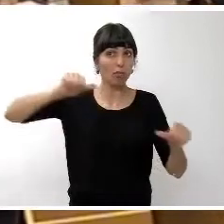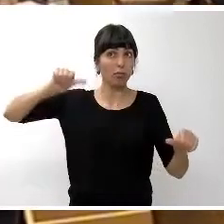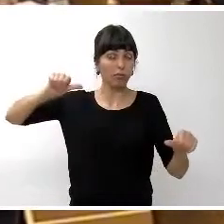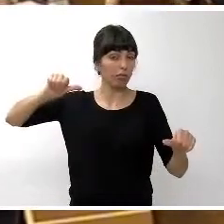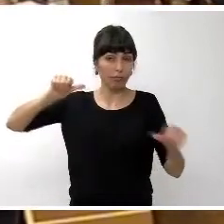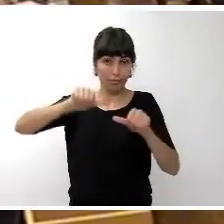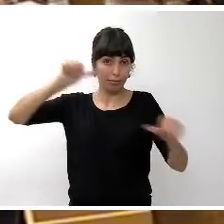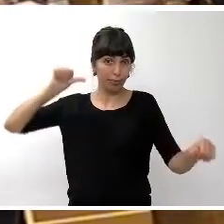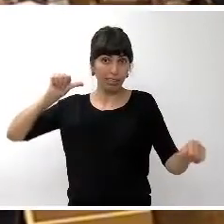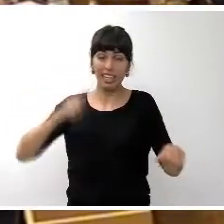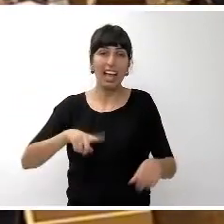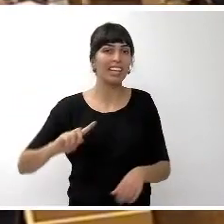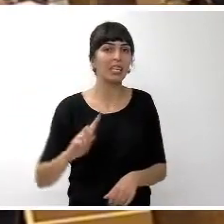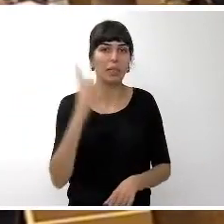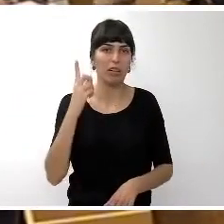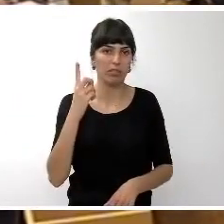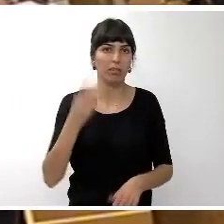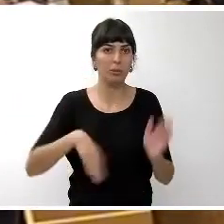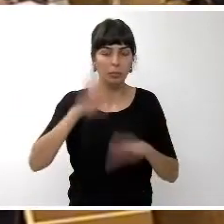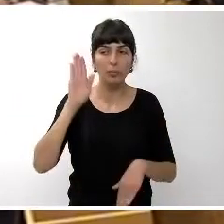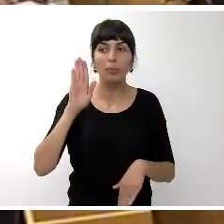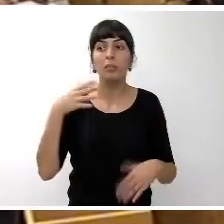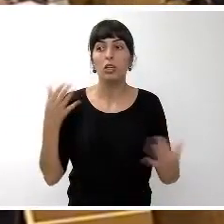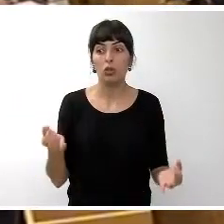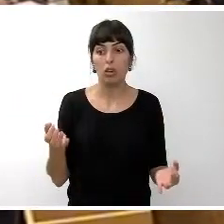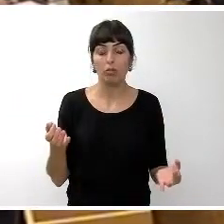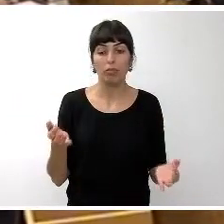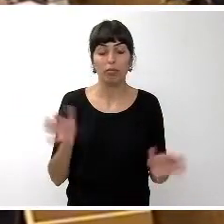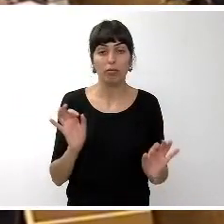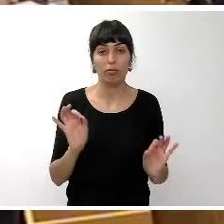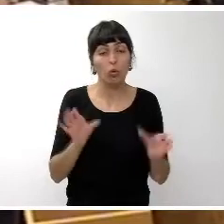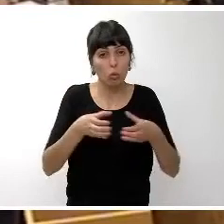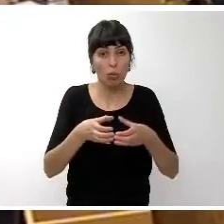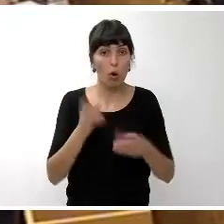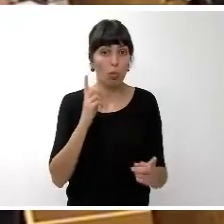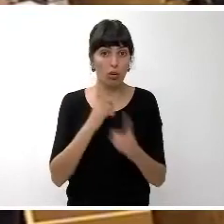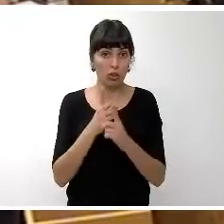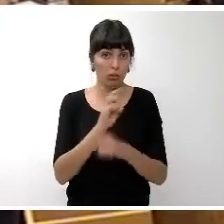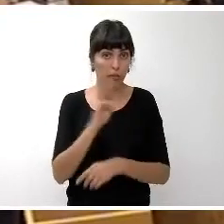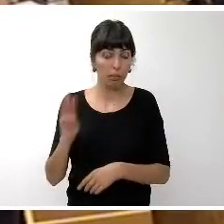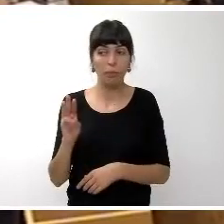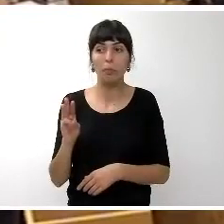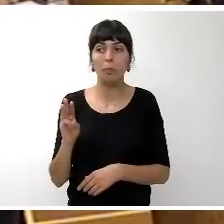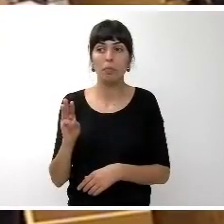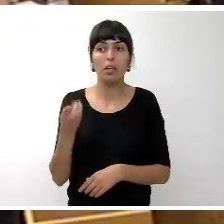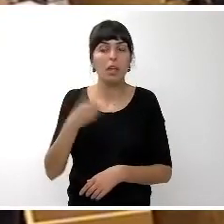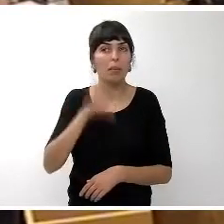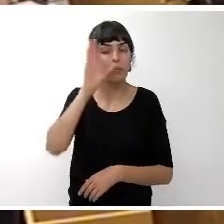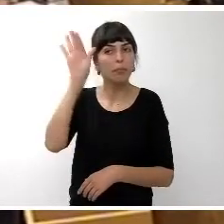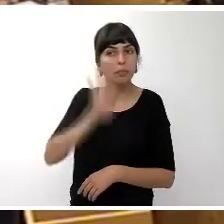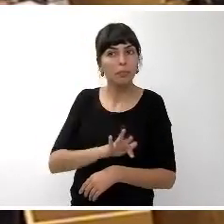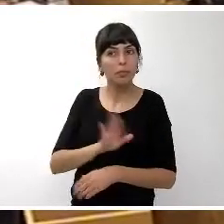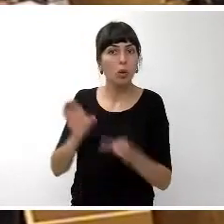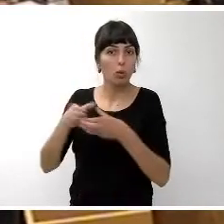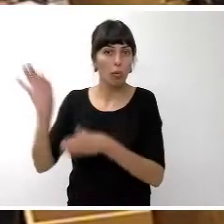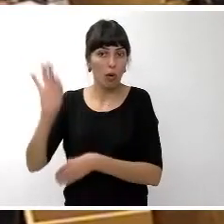así y no de otra forma este grupo de la oposición y también por lo escuchado por